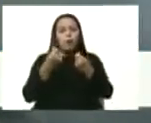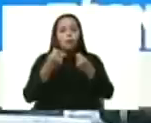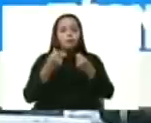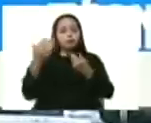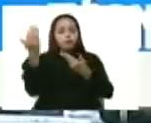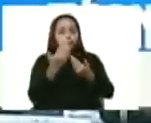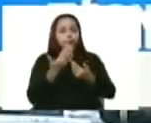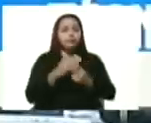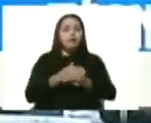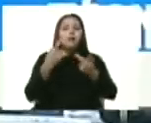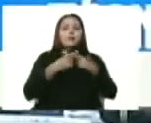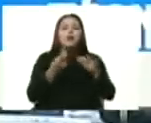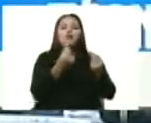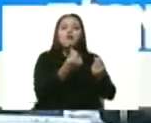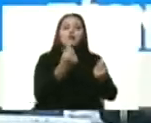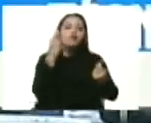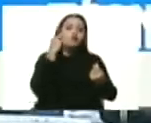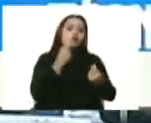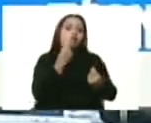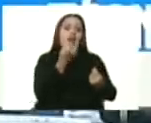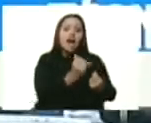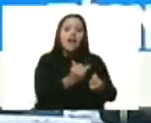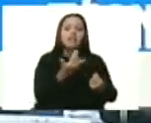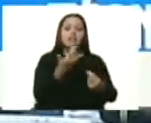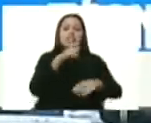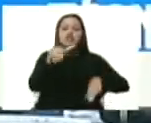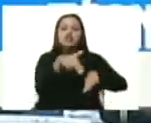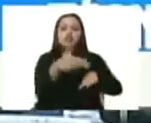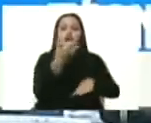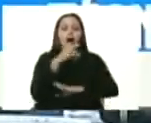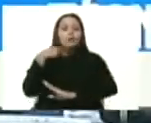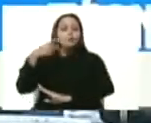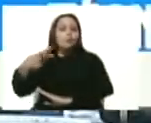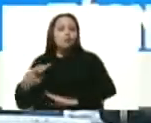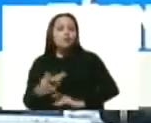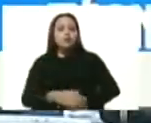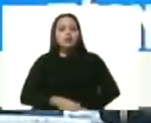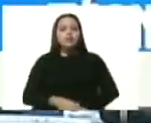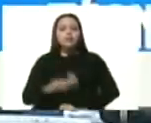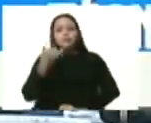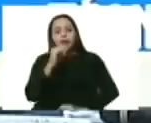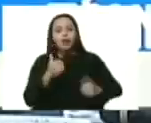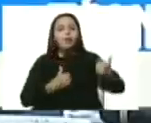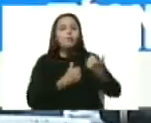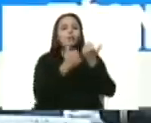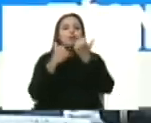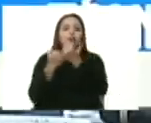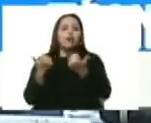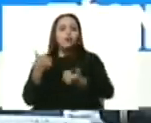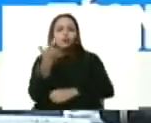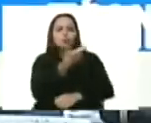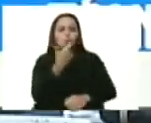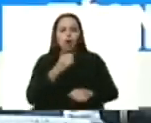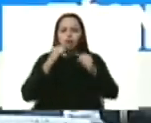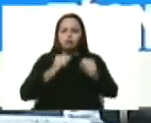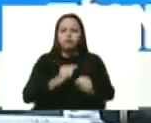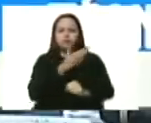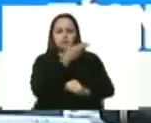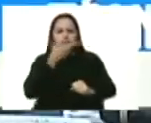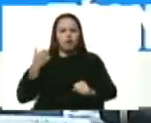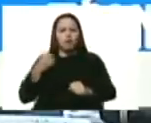moneda nacional, que es el Bolívar, tiene una política consustanciada a consolidar justamente